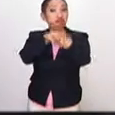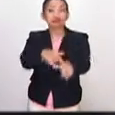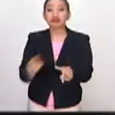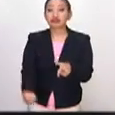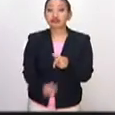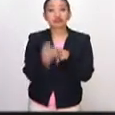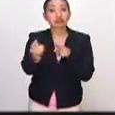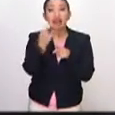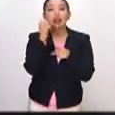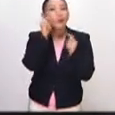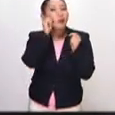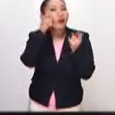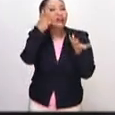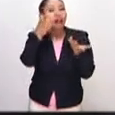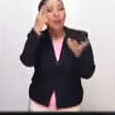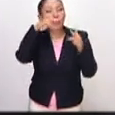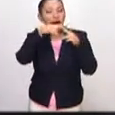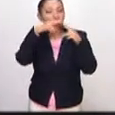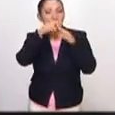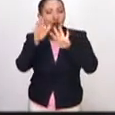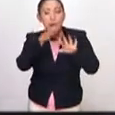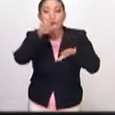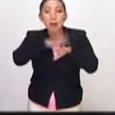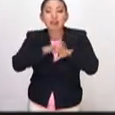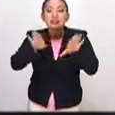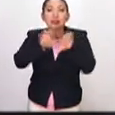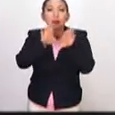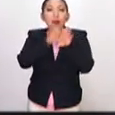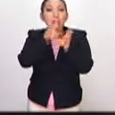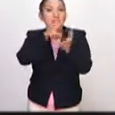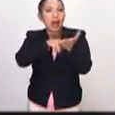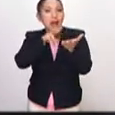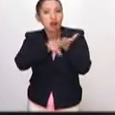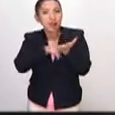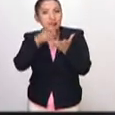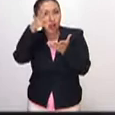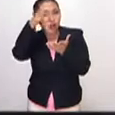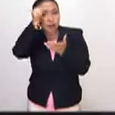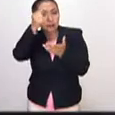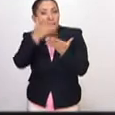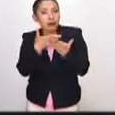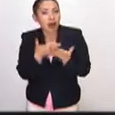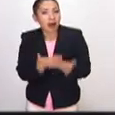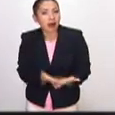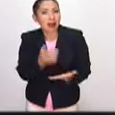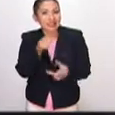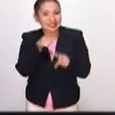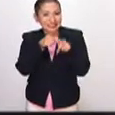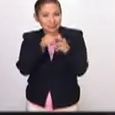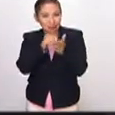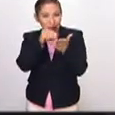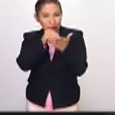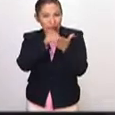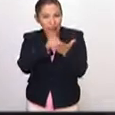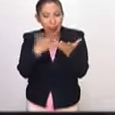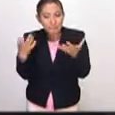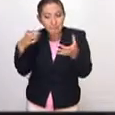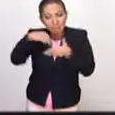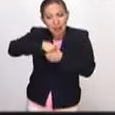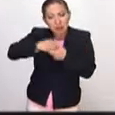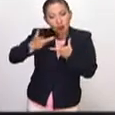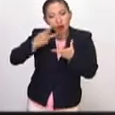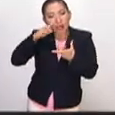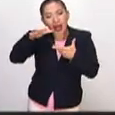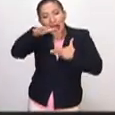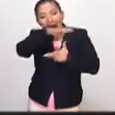allá de un credo religioso, finalmente como valores conceptuales que por eso siguen formando parte de este discurso estético